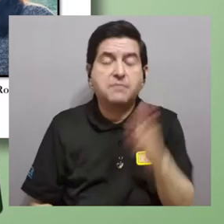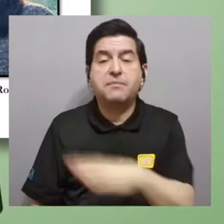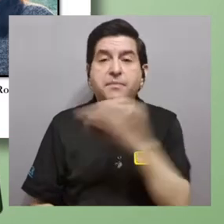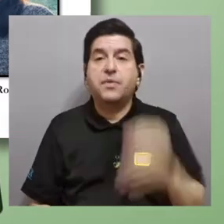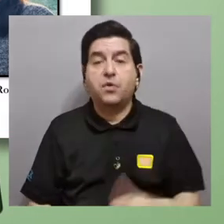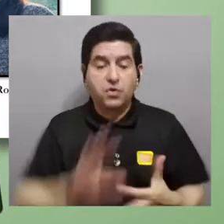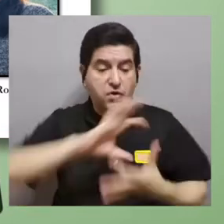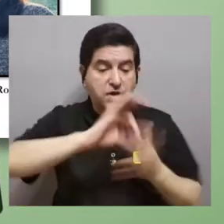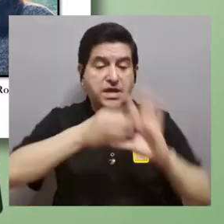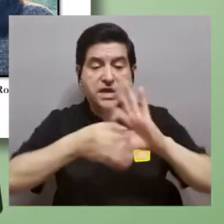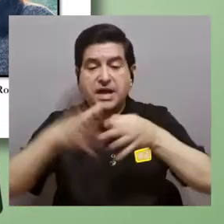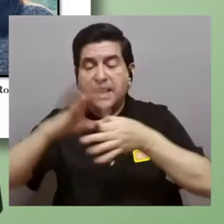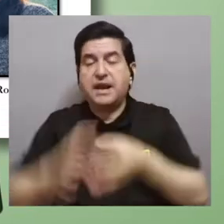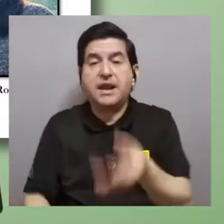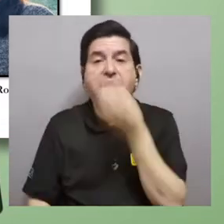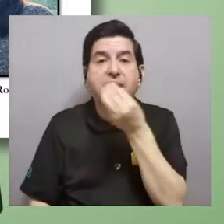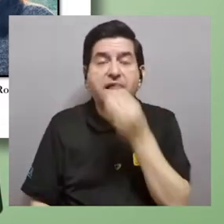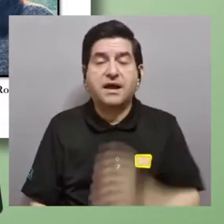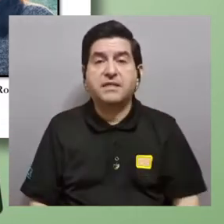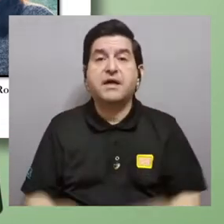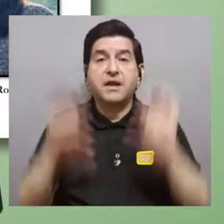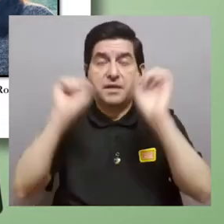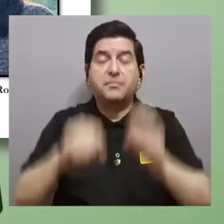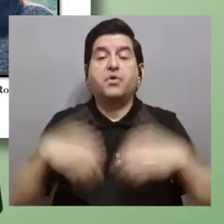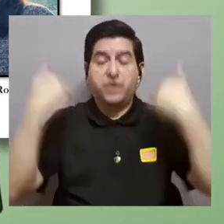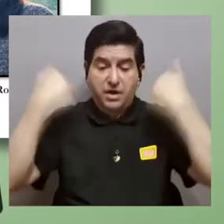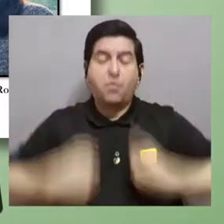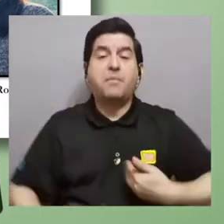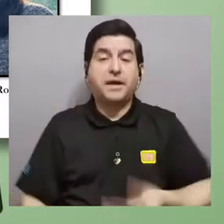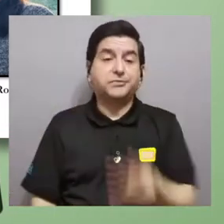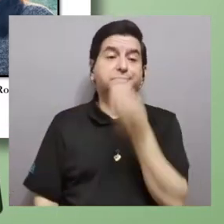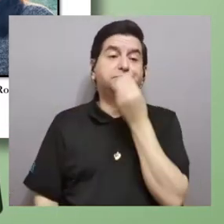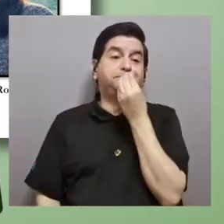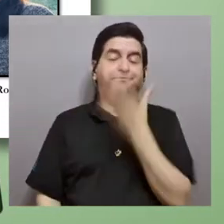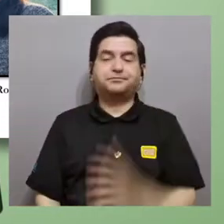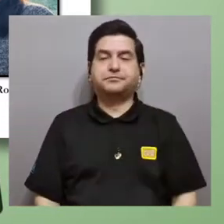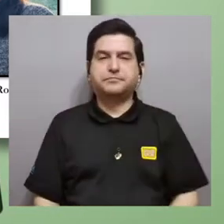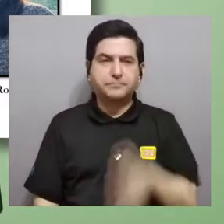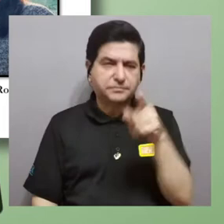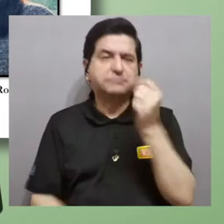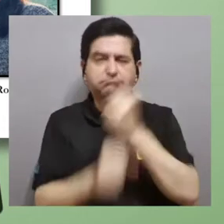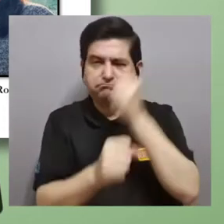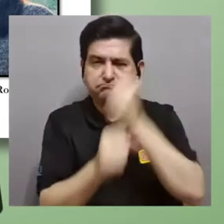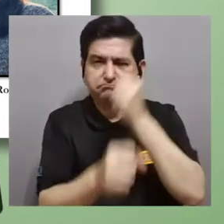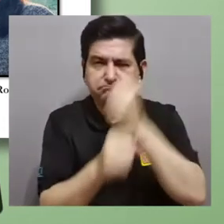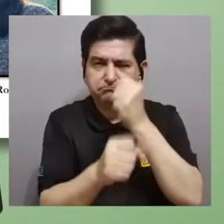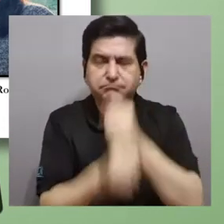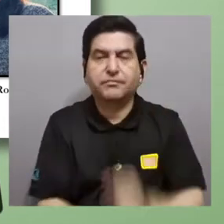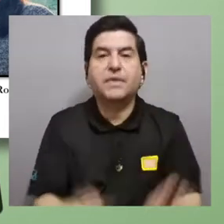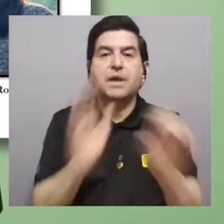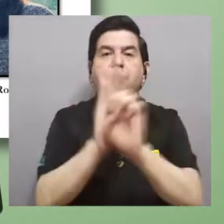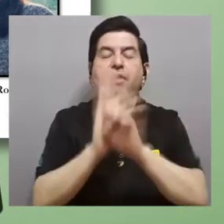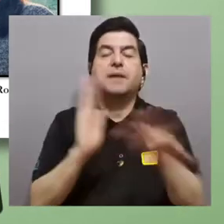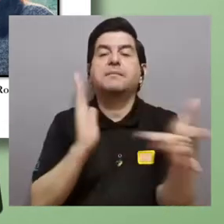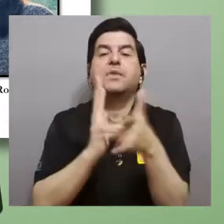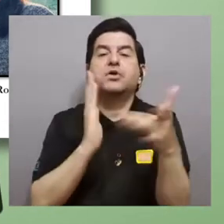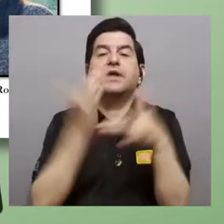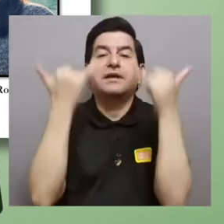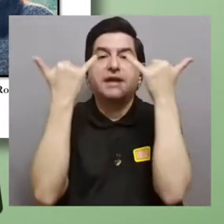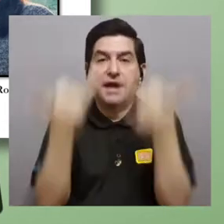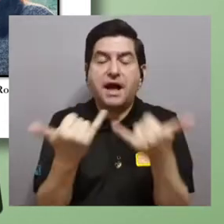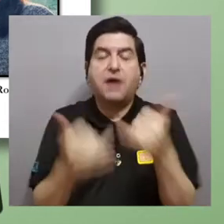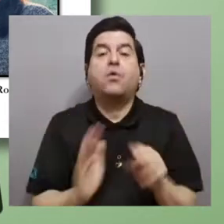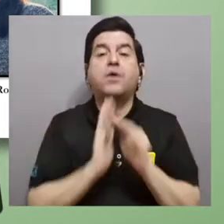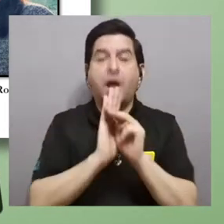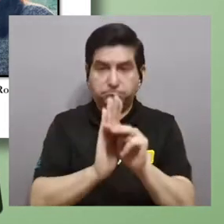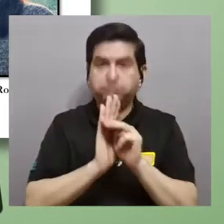posteriormente en la cadena alimenticia pues llegará incluso a ser ingeridos por seres humanos. Ella ha estado trabajando y ha hecho, por ejemplo,